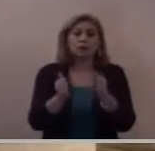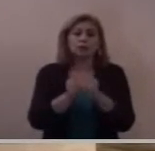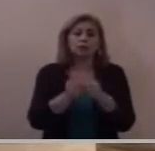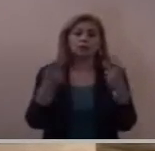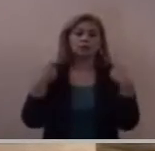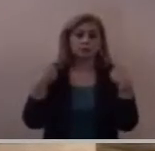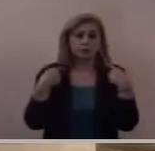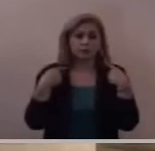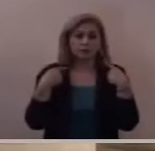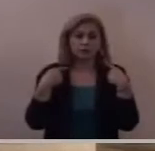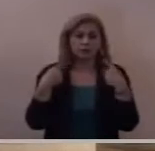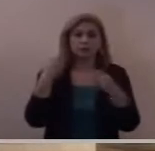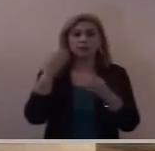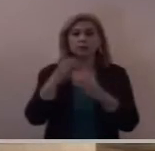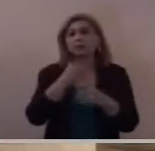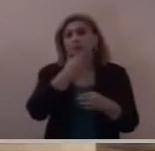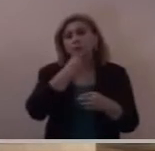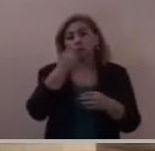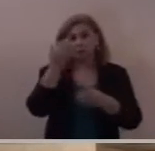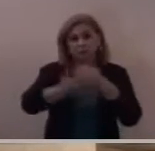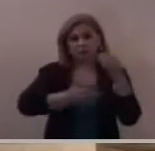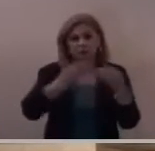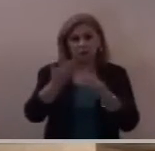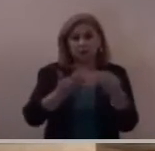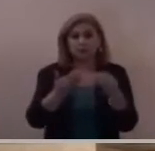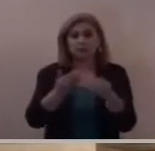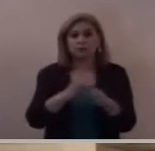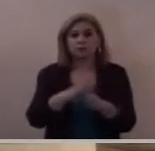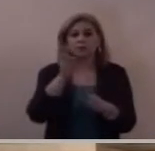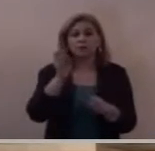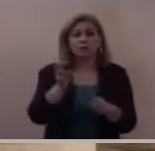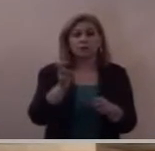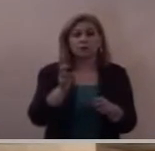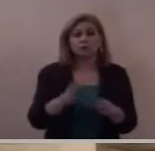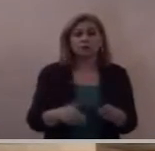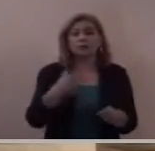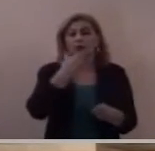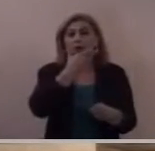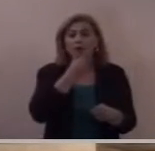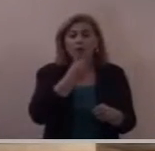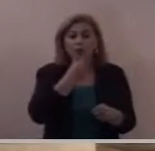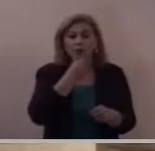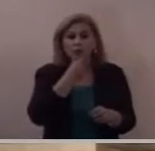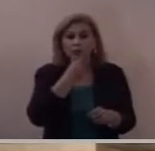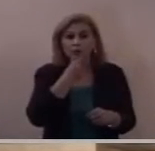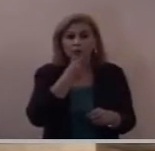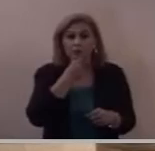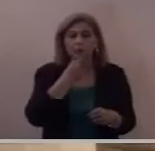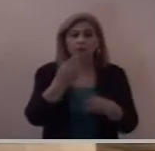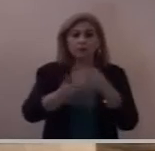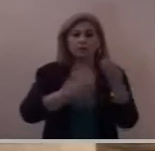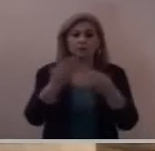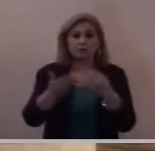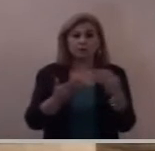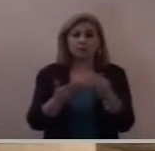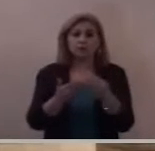servicio como dice él a mi criado le digo haz esto y lo hace